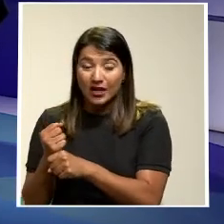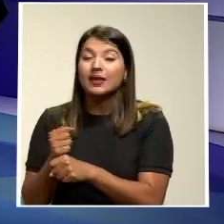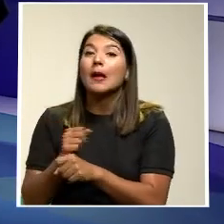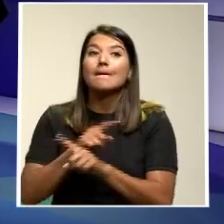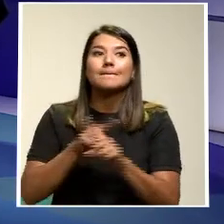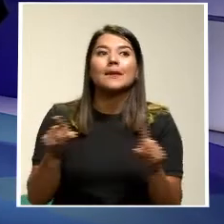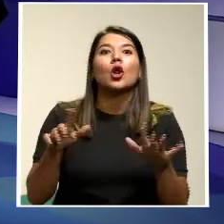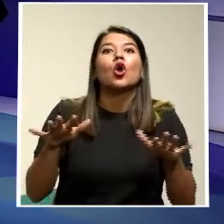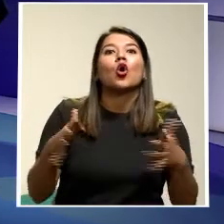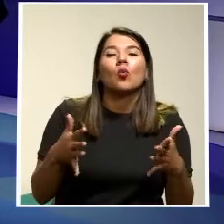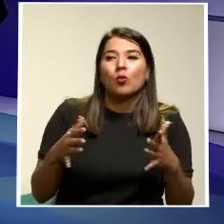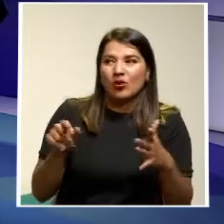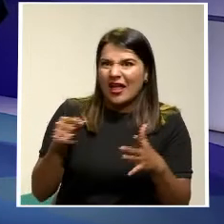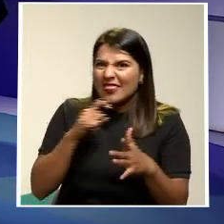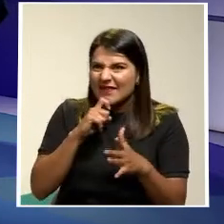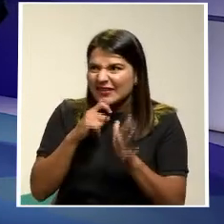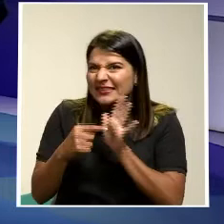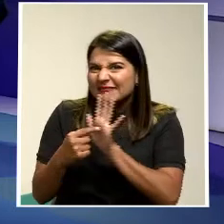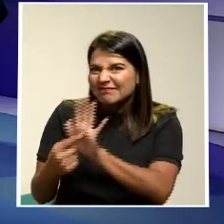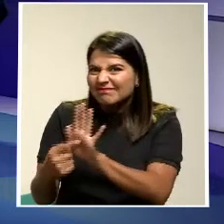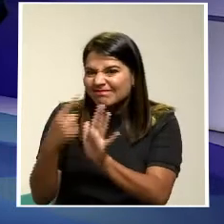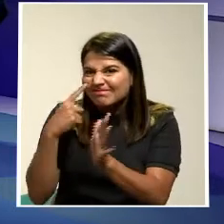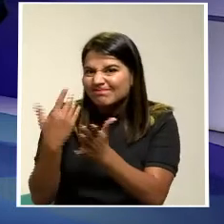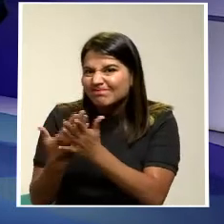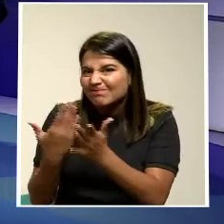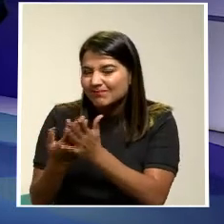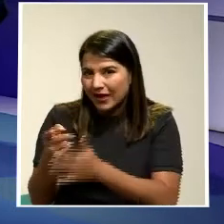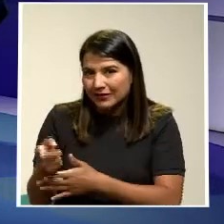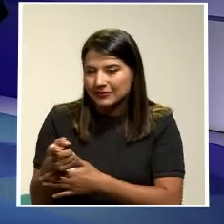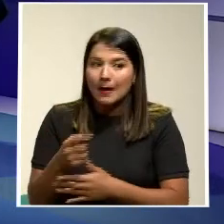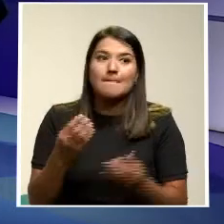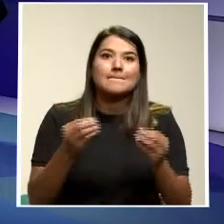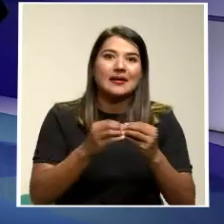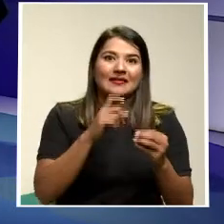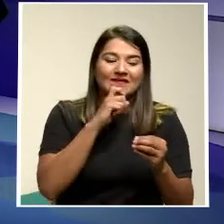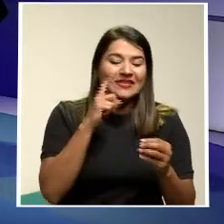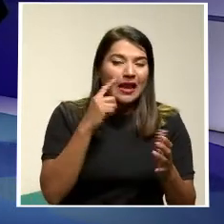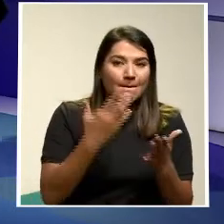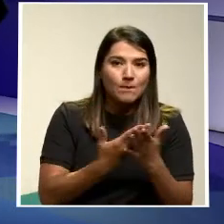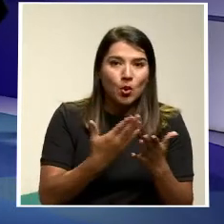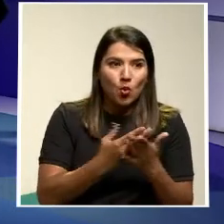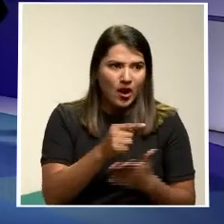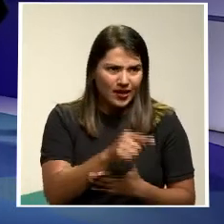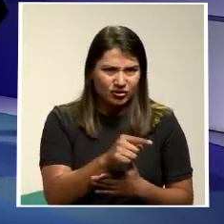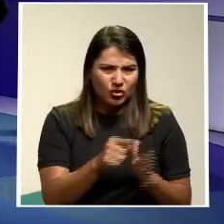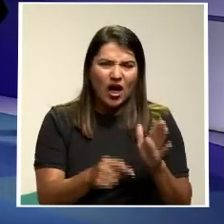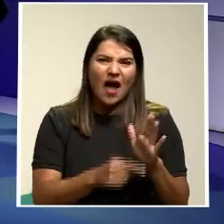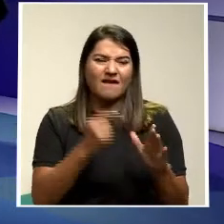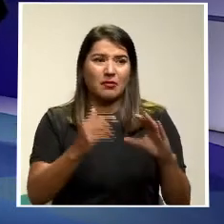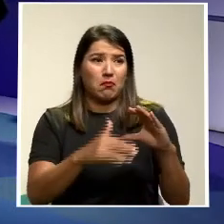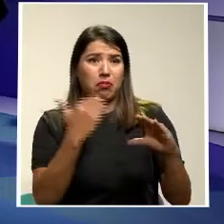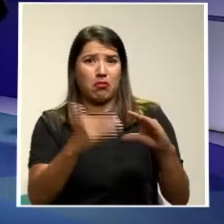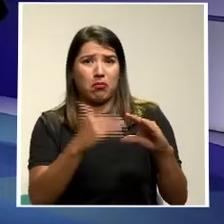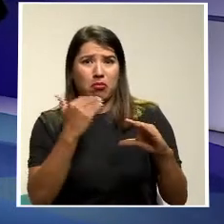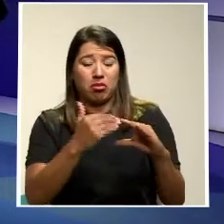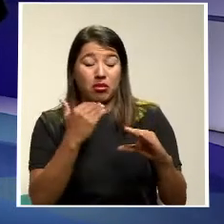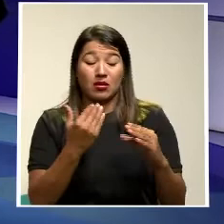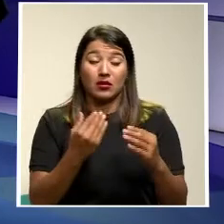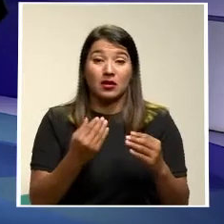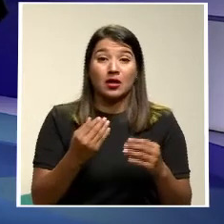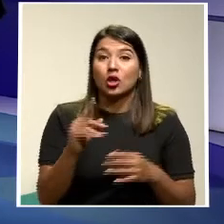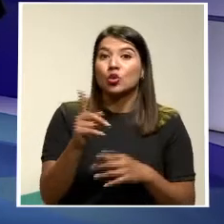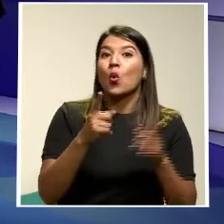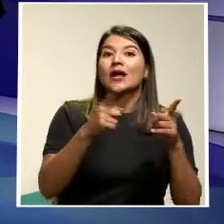pasar De que ya se disminuyen Tal vez Los accidentes de trabajo Pero se convierten En enfermedades profesionales Alrededor de trabajo No es un